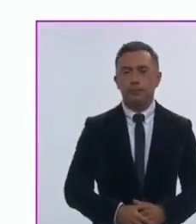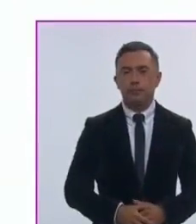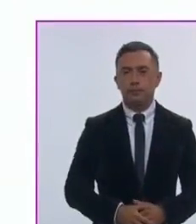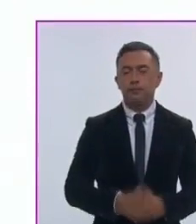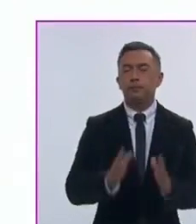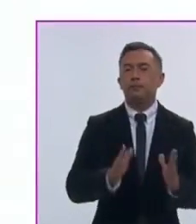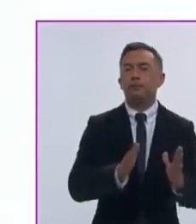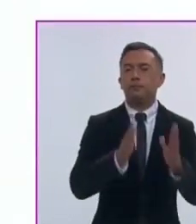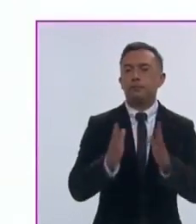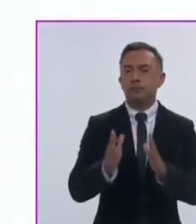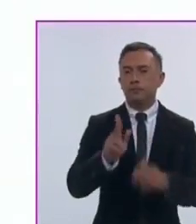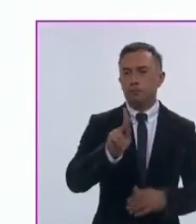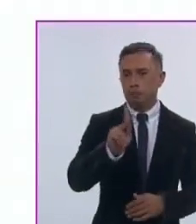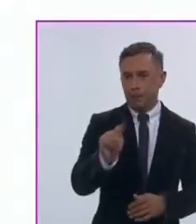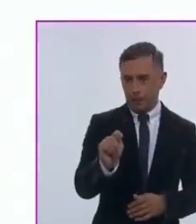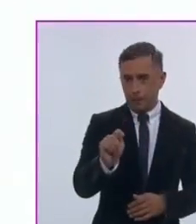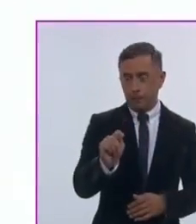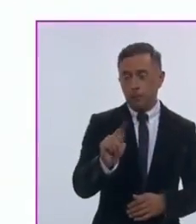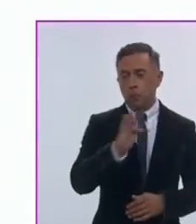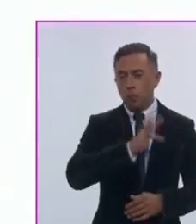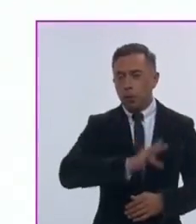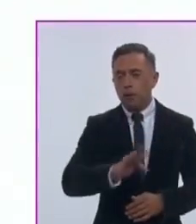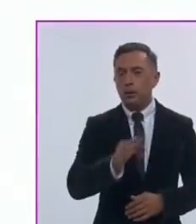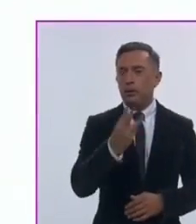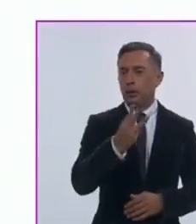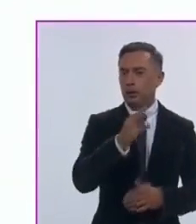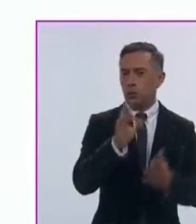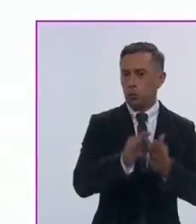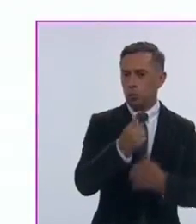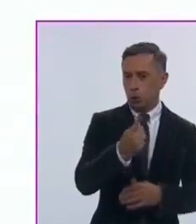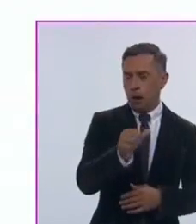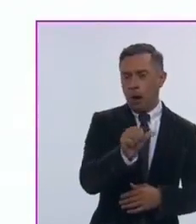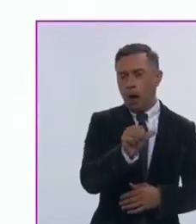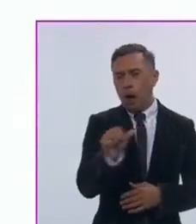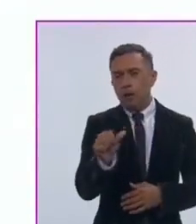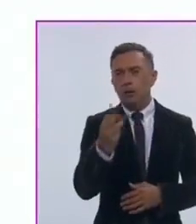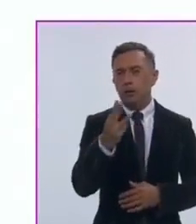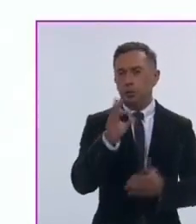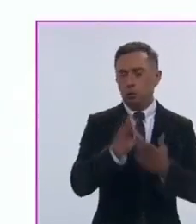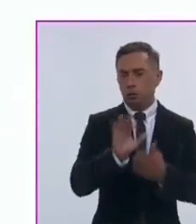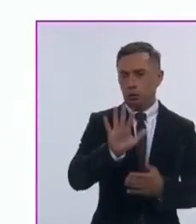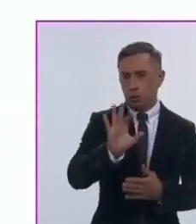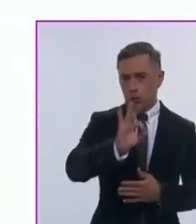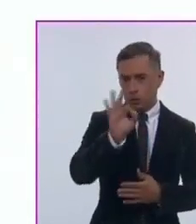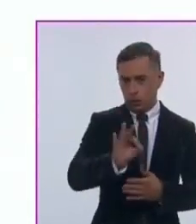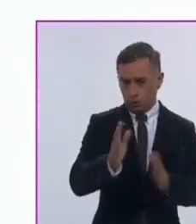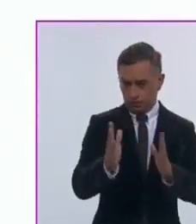Partido del Trabajo, entre 3.1 y 3.5 por ciento.